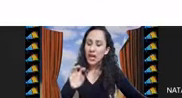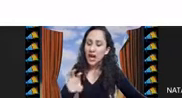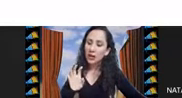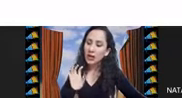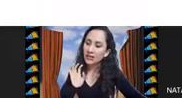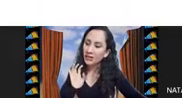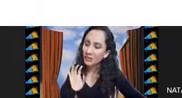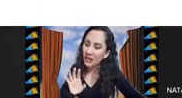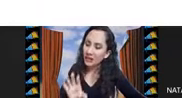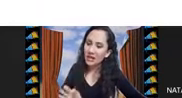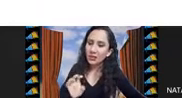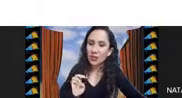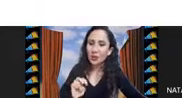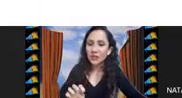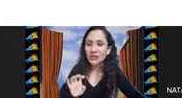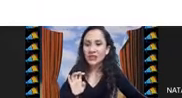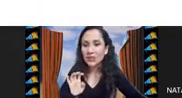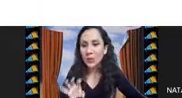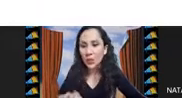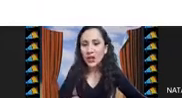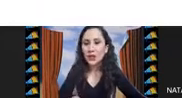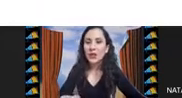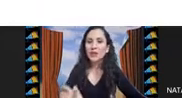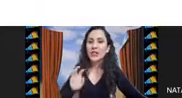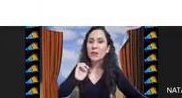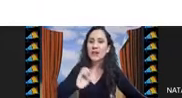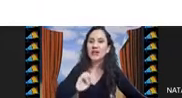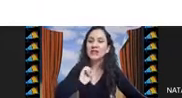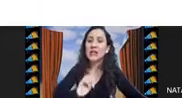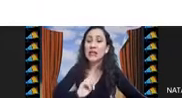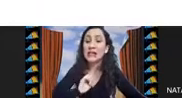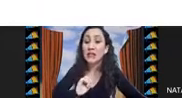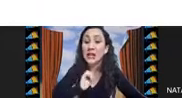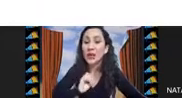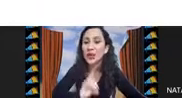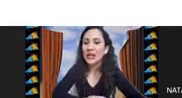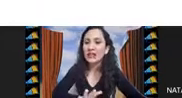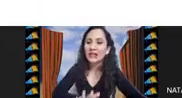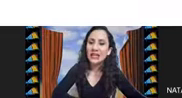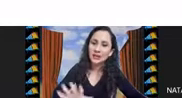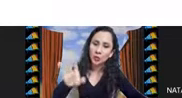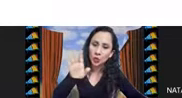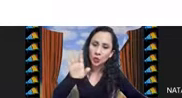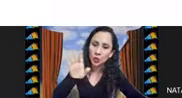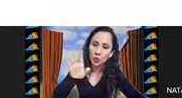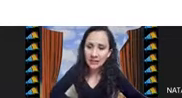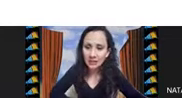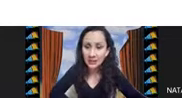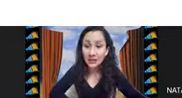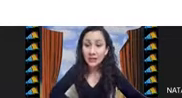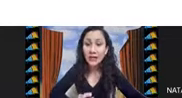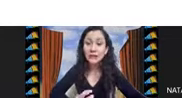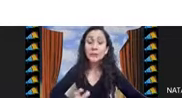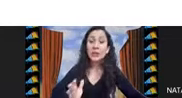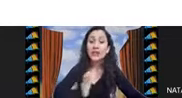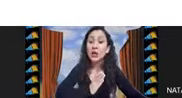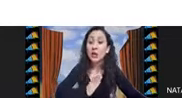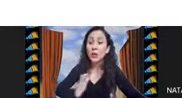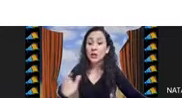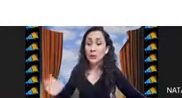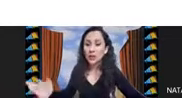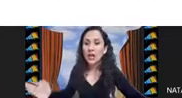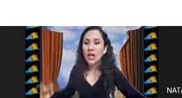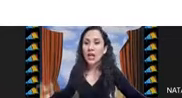ya con las medidas o los índices buenos que van a ser indicadores de la estructura de las instancias